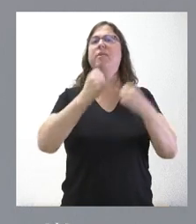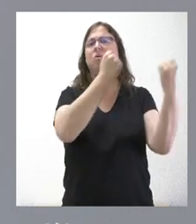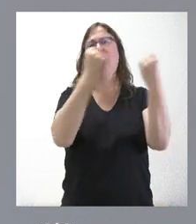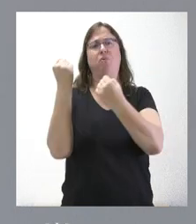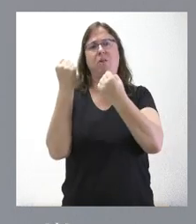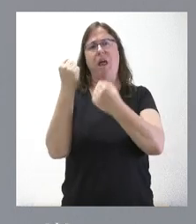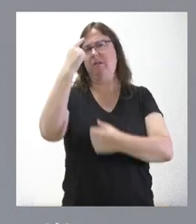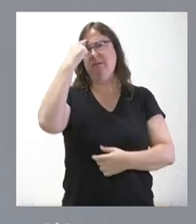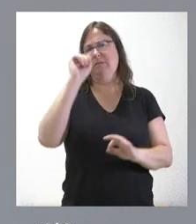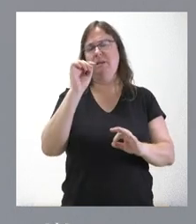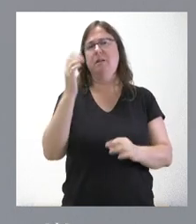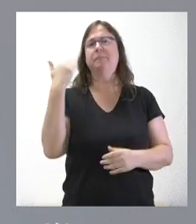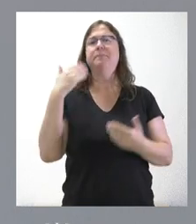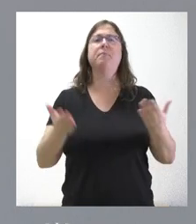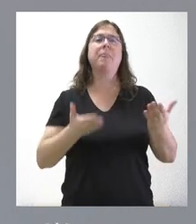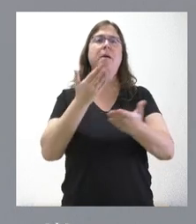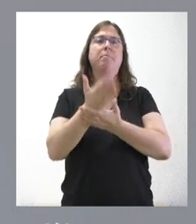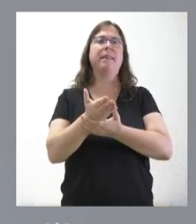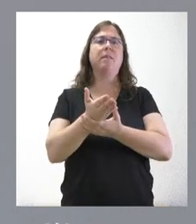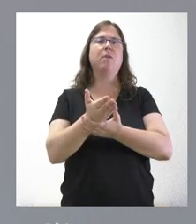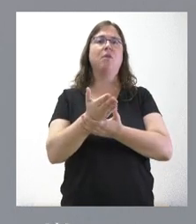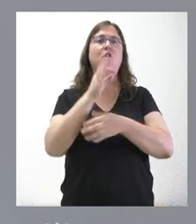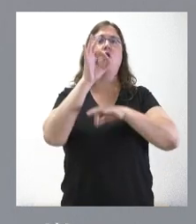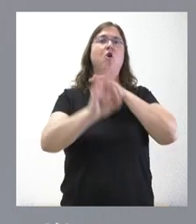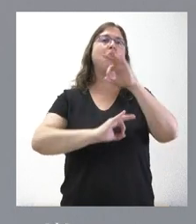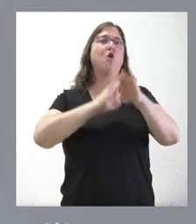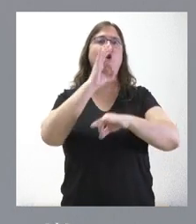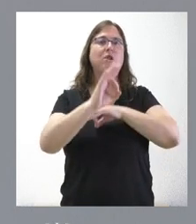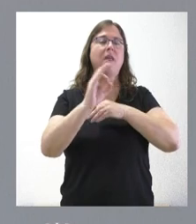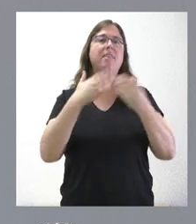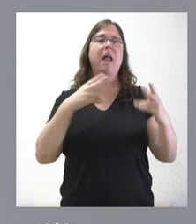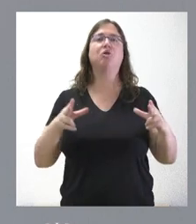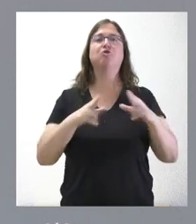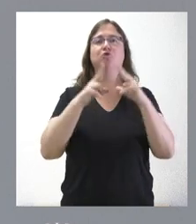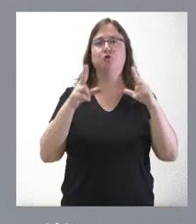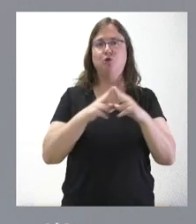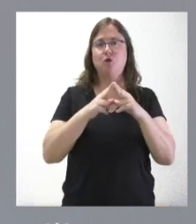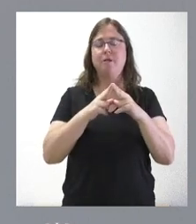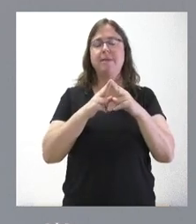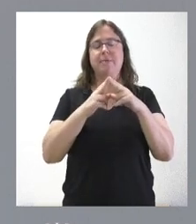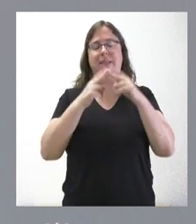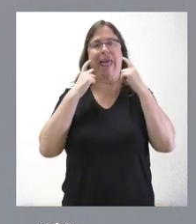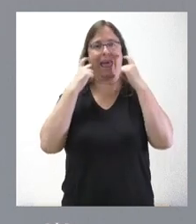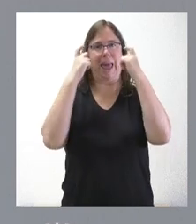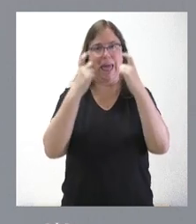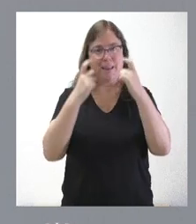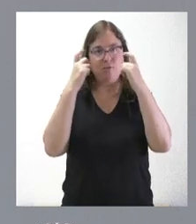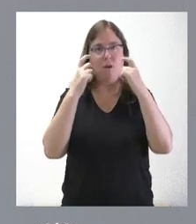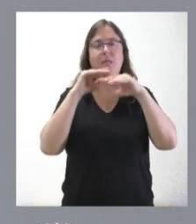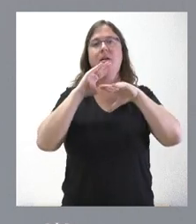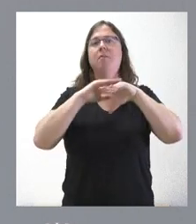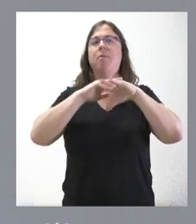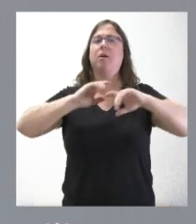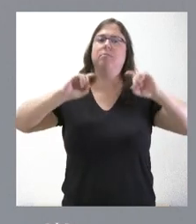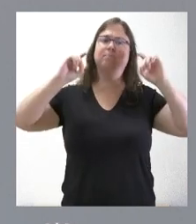que habíamos pedido a las organizaciones del diálogo social un esfuerzo en la reducción de